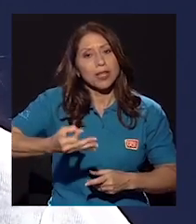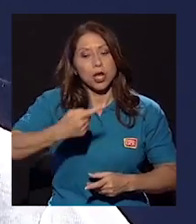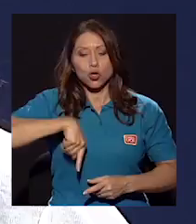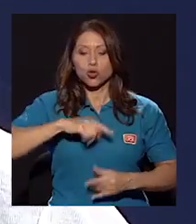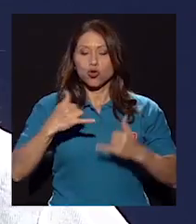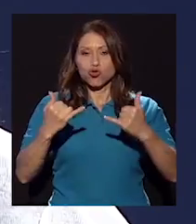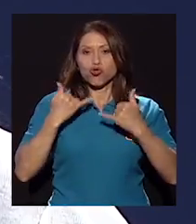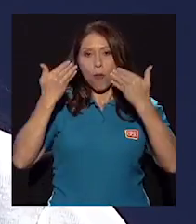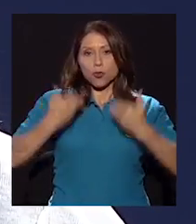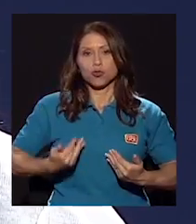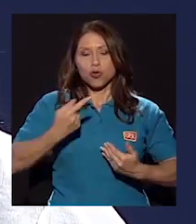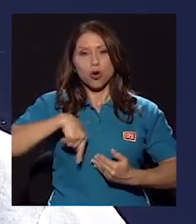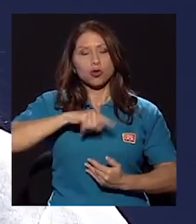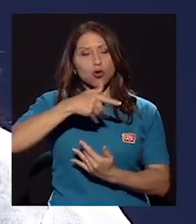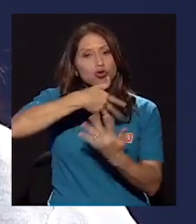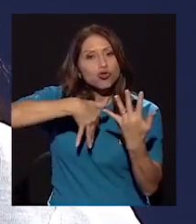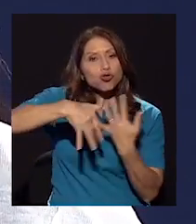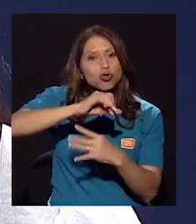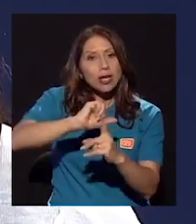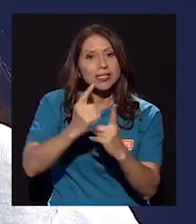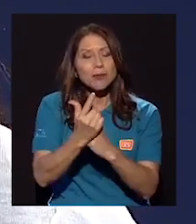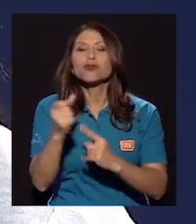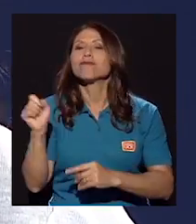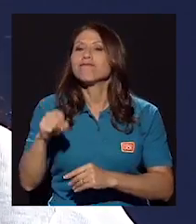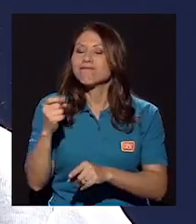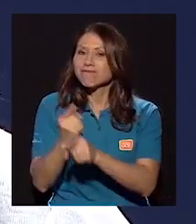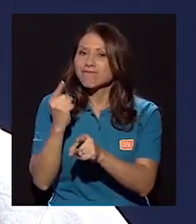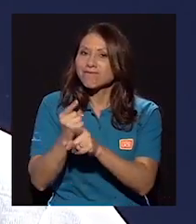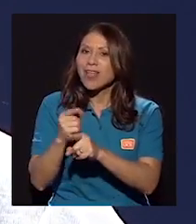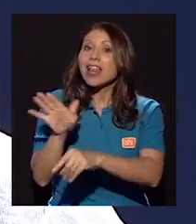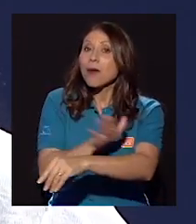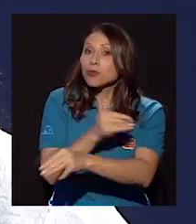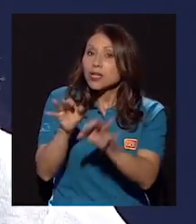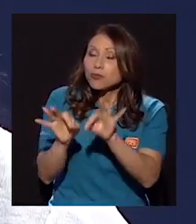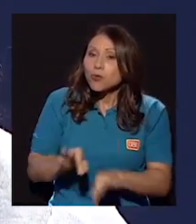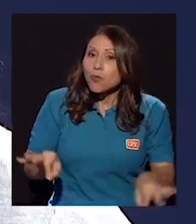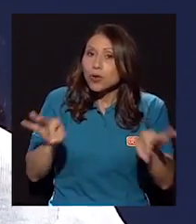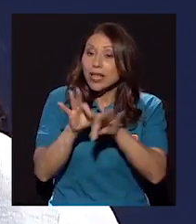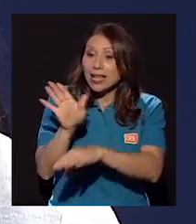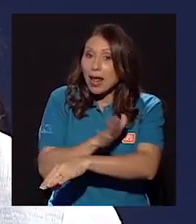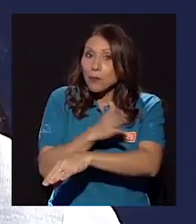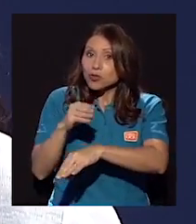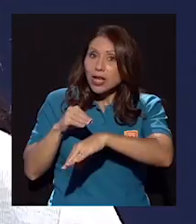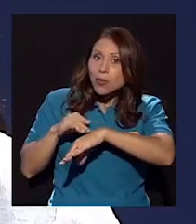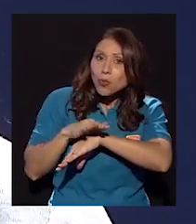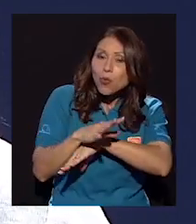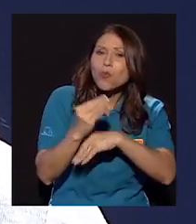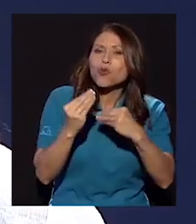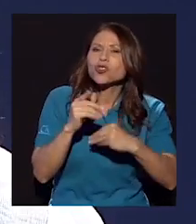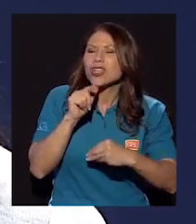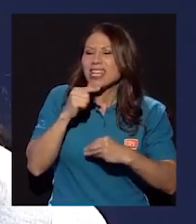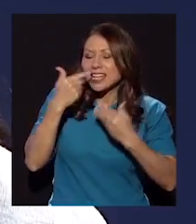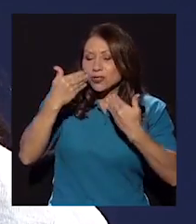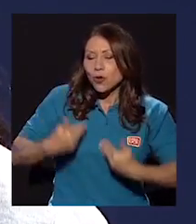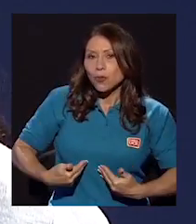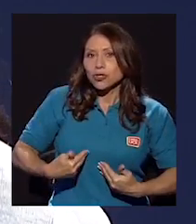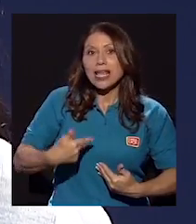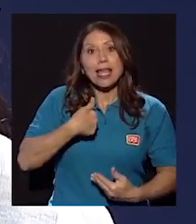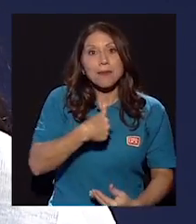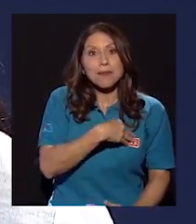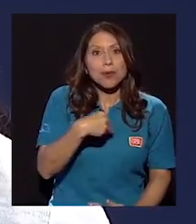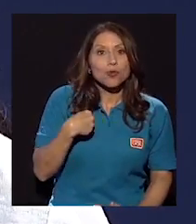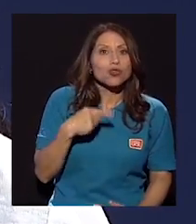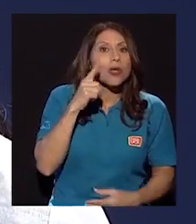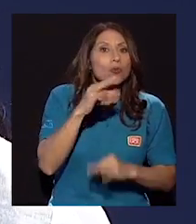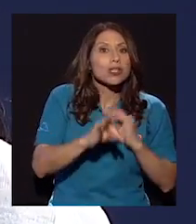que socializamos de algún modo. Exactamente, y la música es importante ahí porque la música dice mucho de quiénes somos. Que a mí me guste un